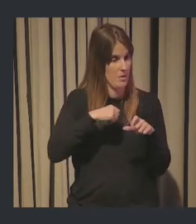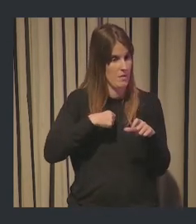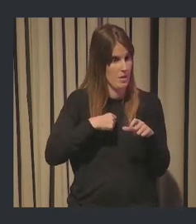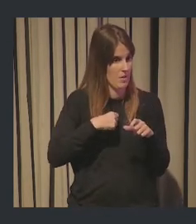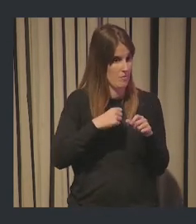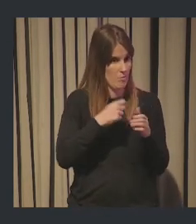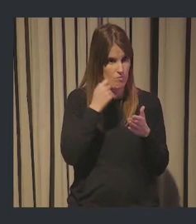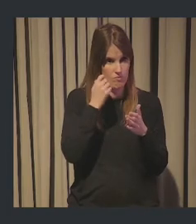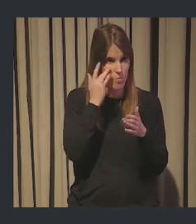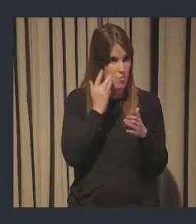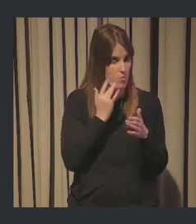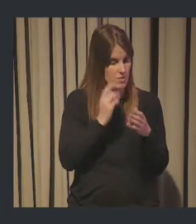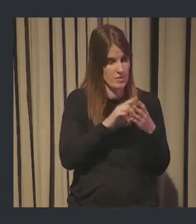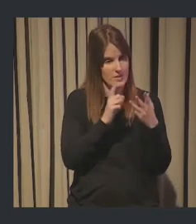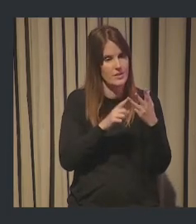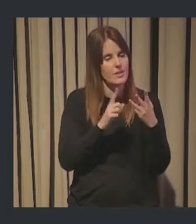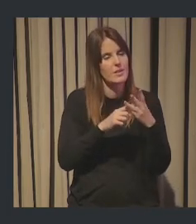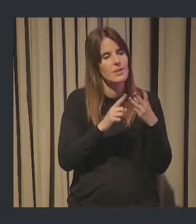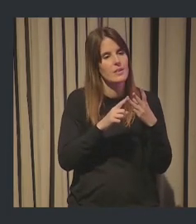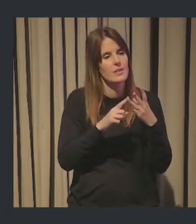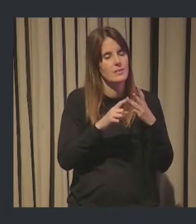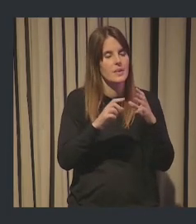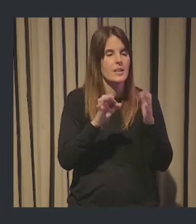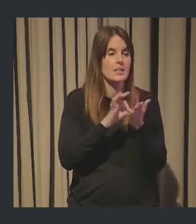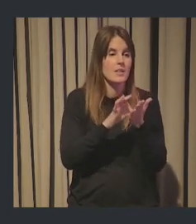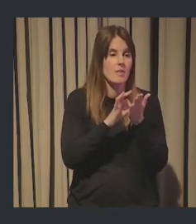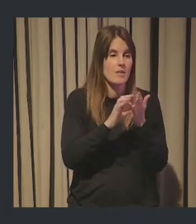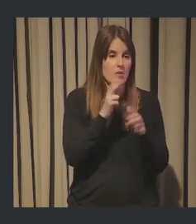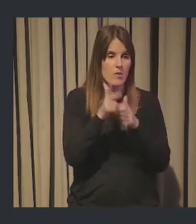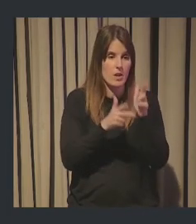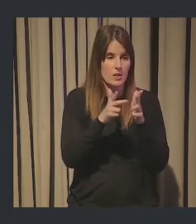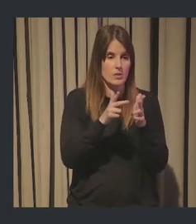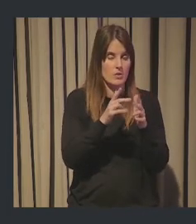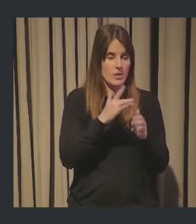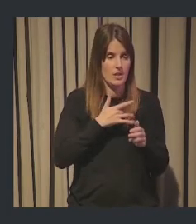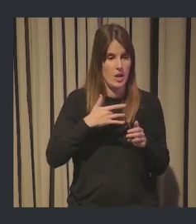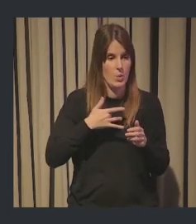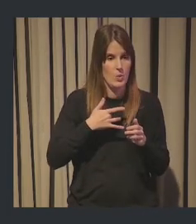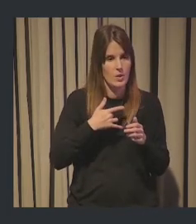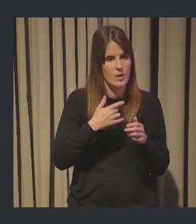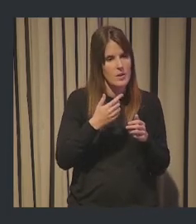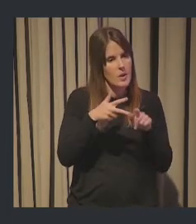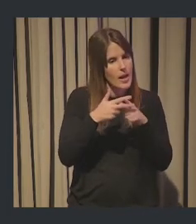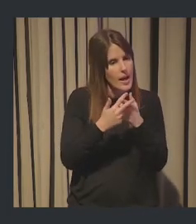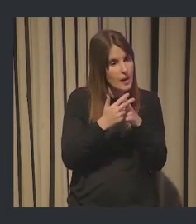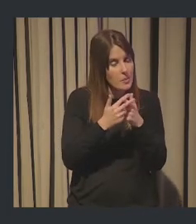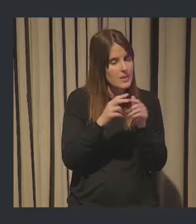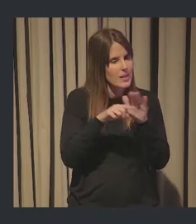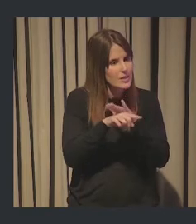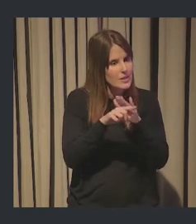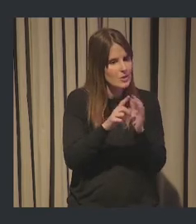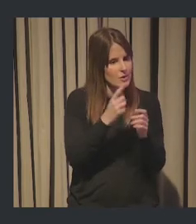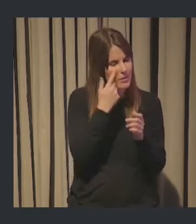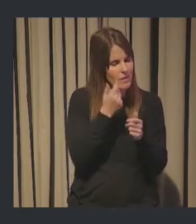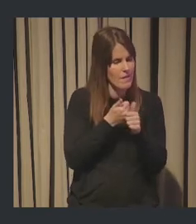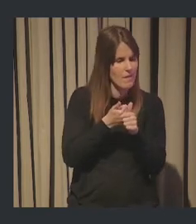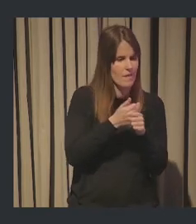pura y dura, y en otro caso, Sakidecha, que lo que han hecho es utilizando herramientas de gestión de vigilancia generar nuevas propuestas de valor